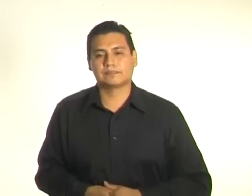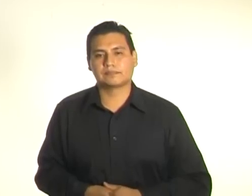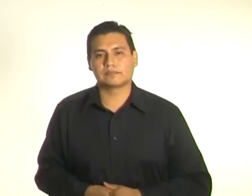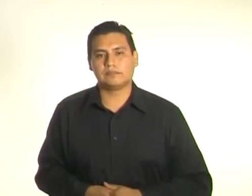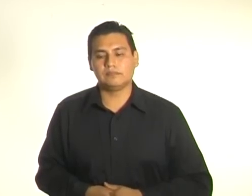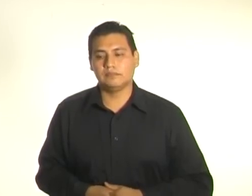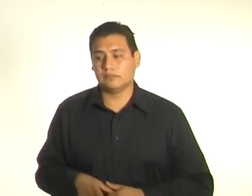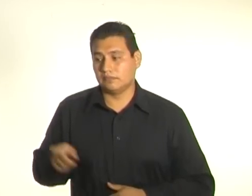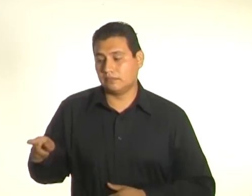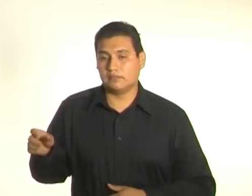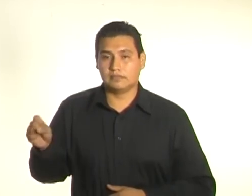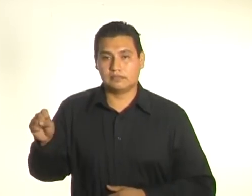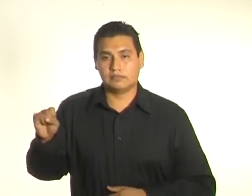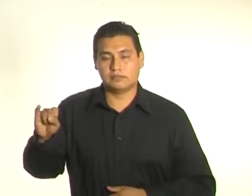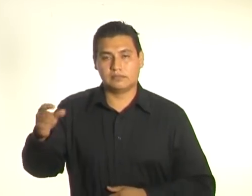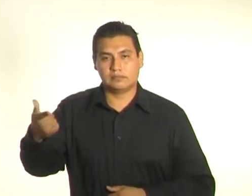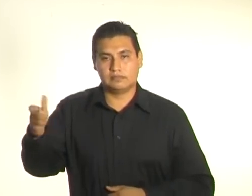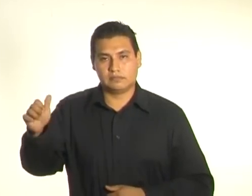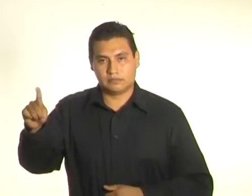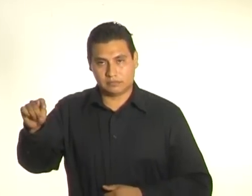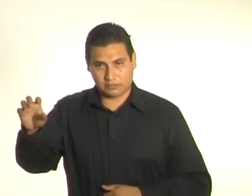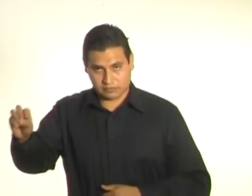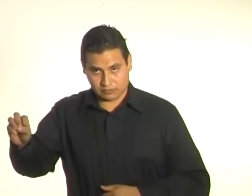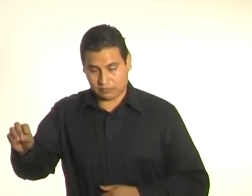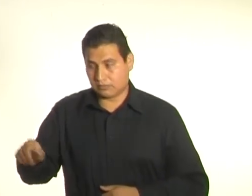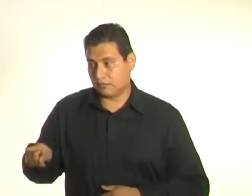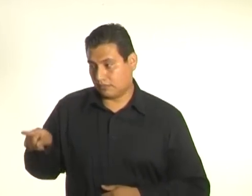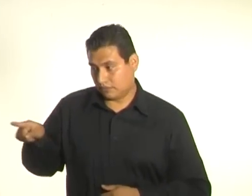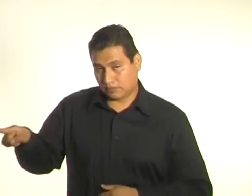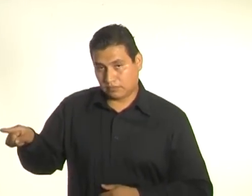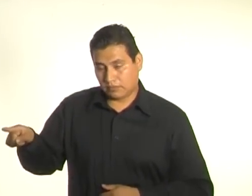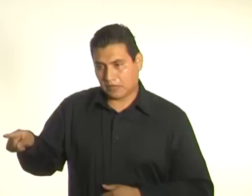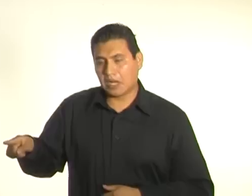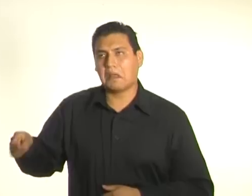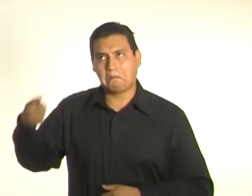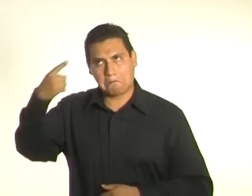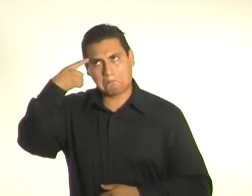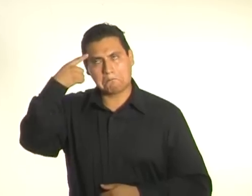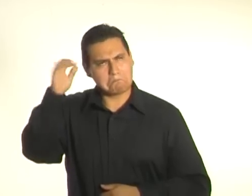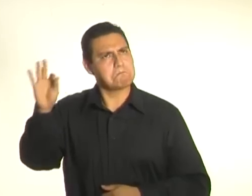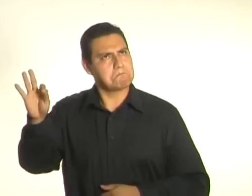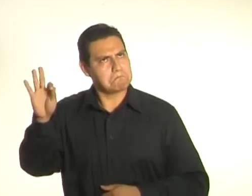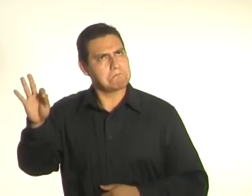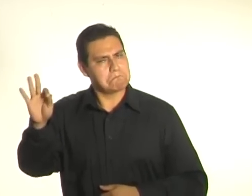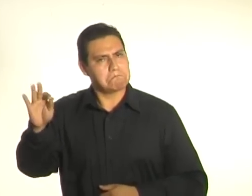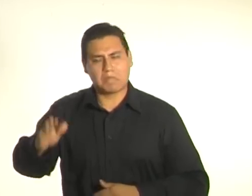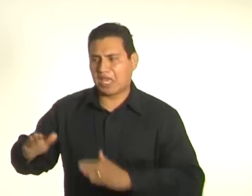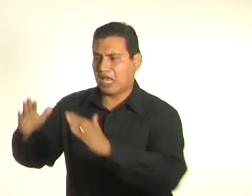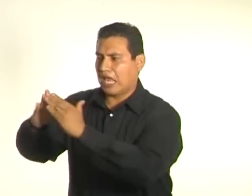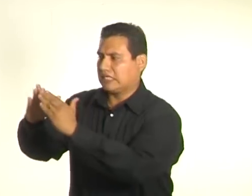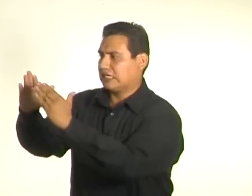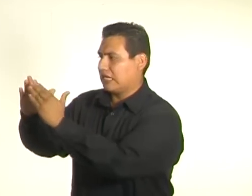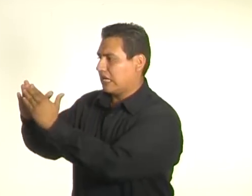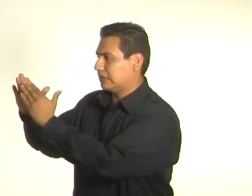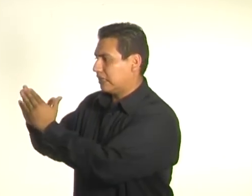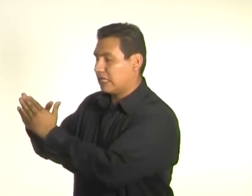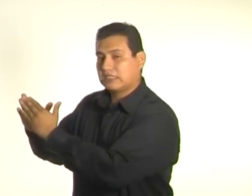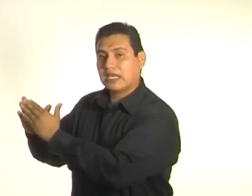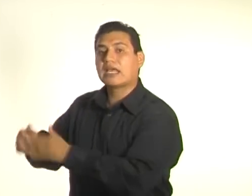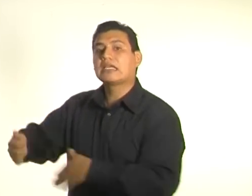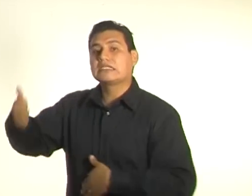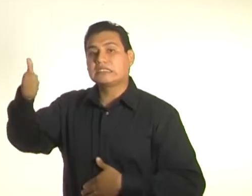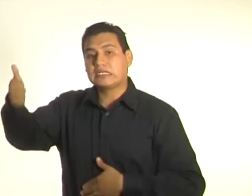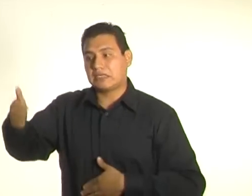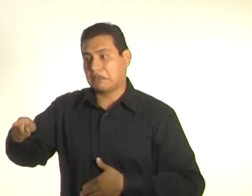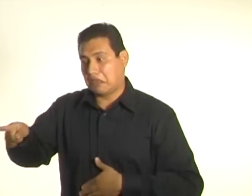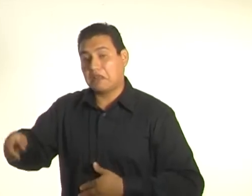Sixto, que era más listo que su hambre, vivía en seis casas distintas, porque así